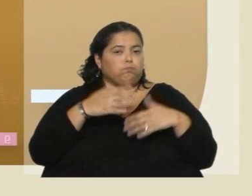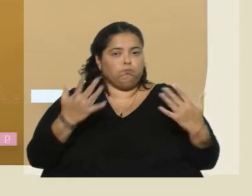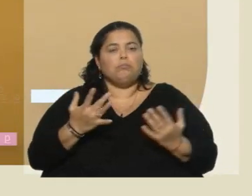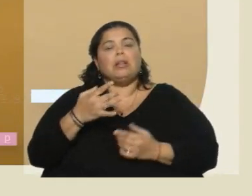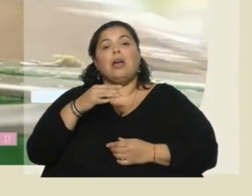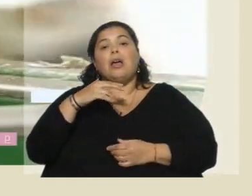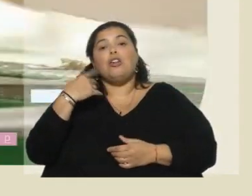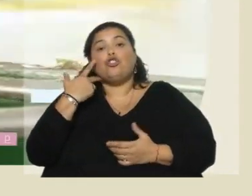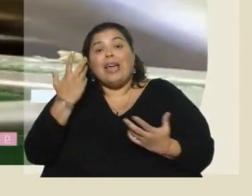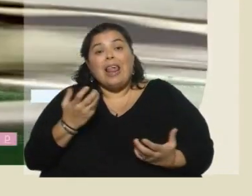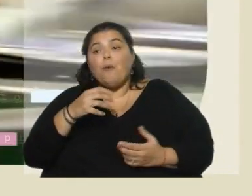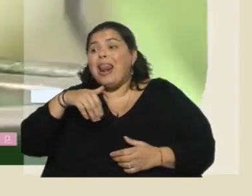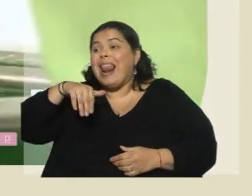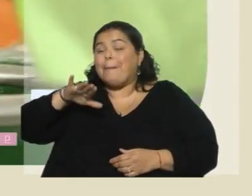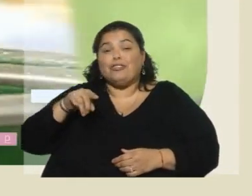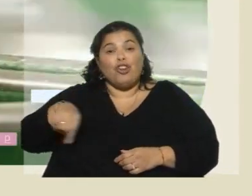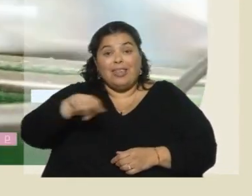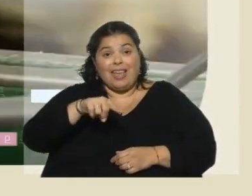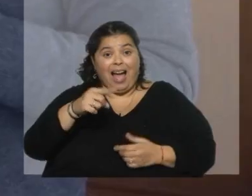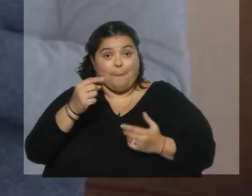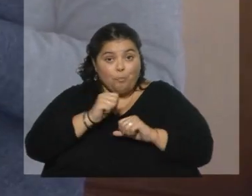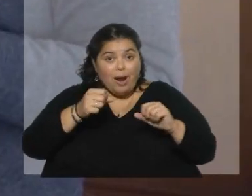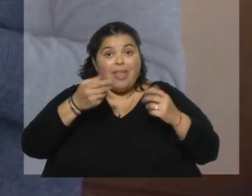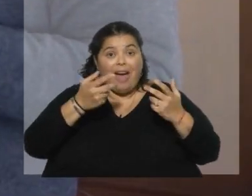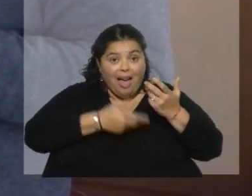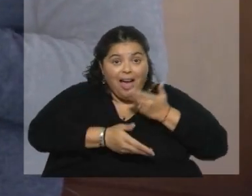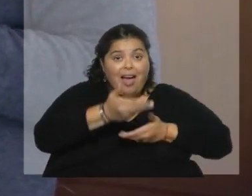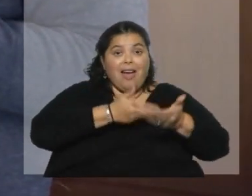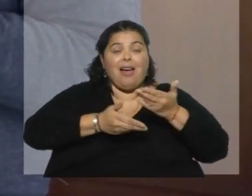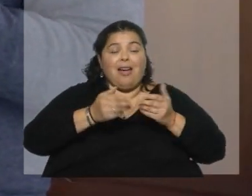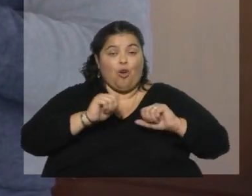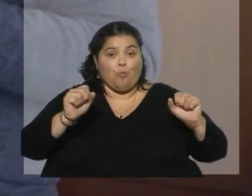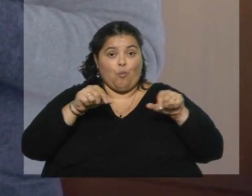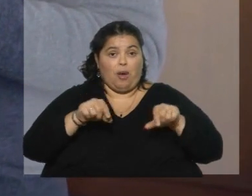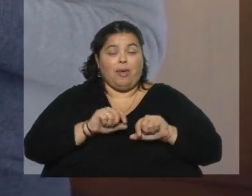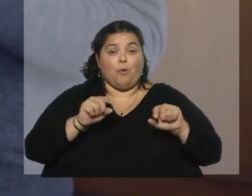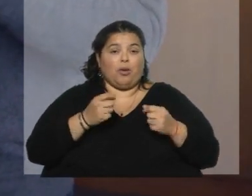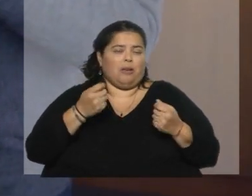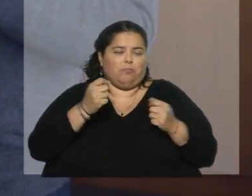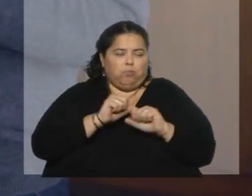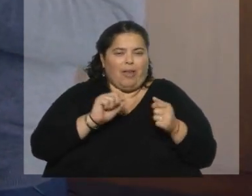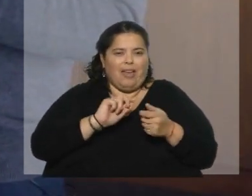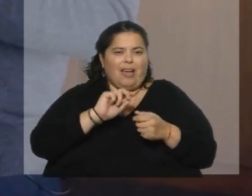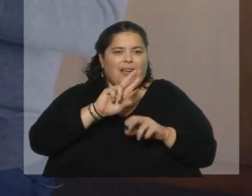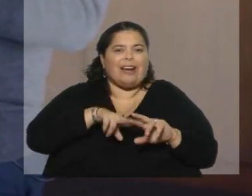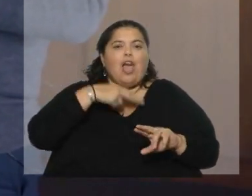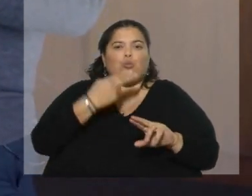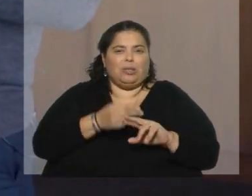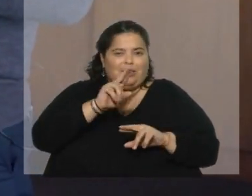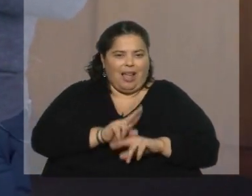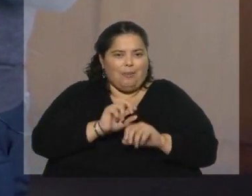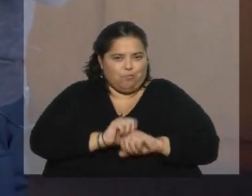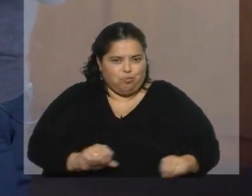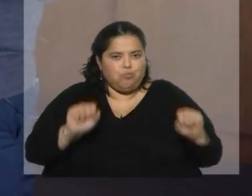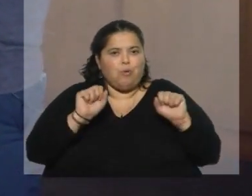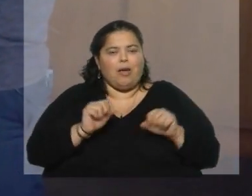la mayor cantidad de envases entre por ese canal porque tiene realmente una deficiencia muy, muy alta, seguramente recuperación de más del 90%,